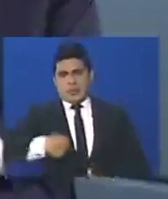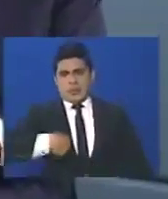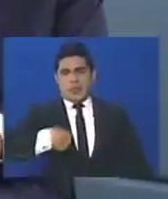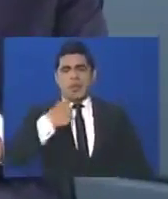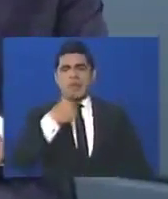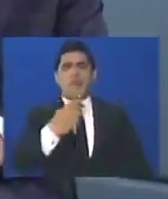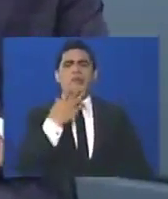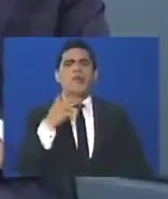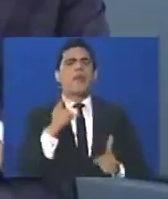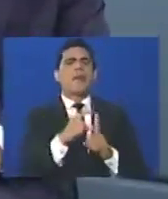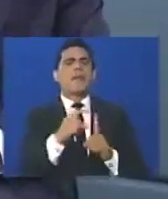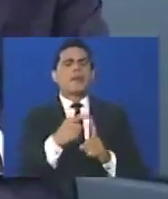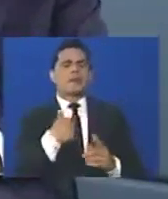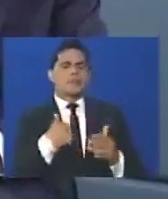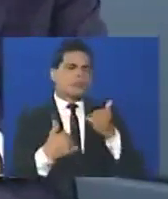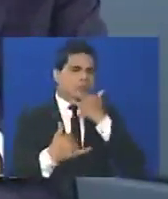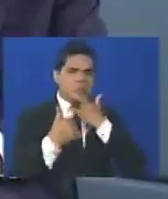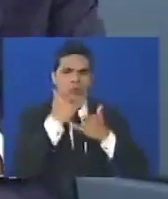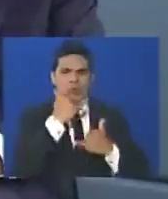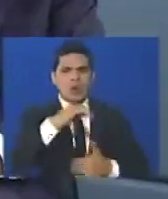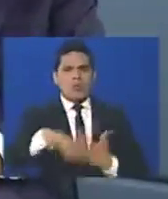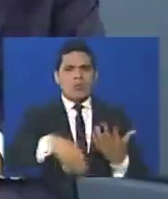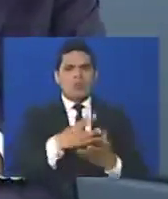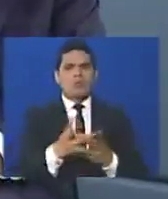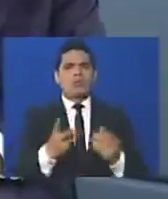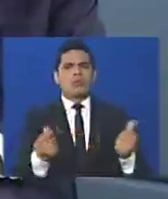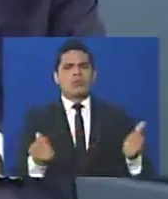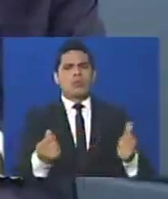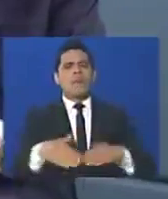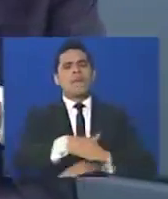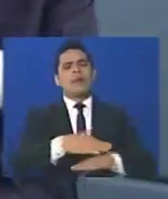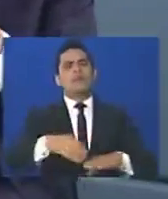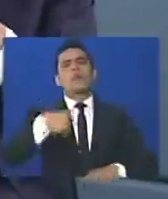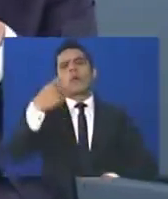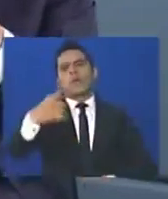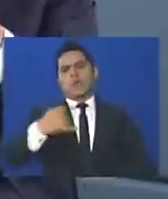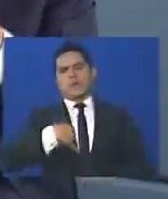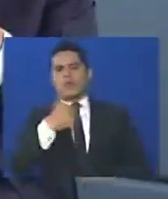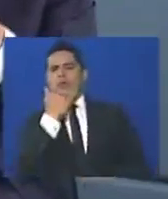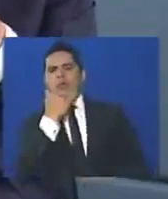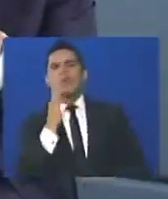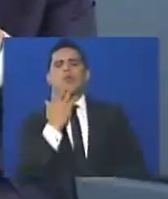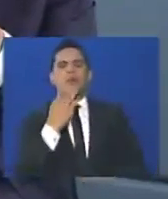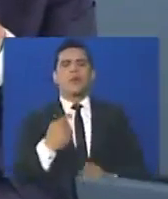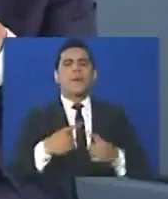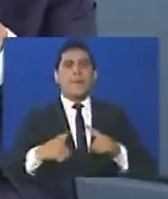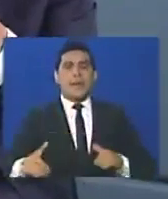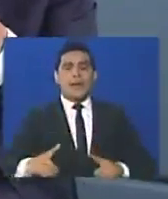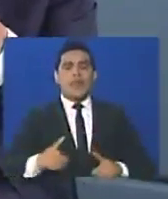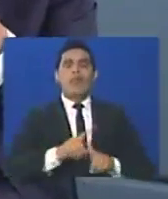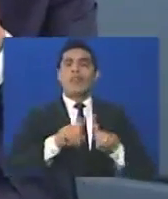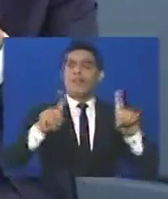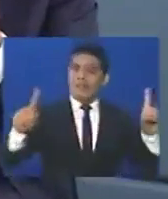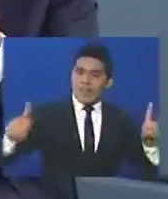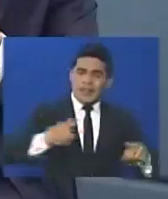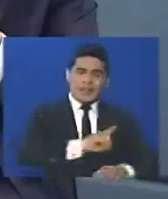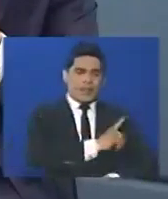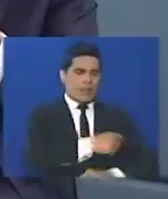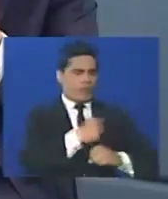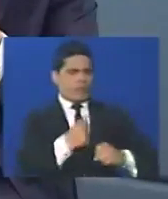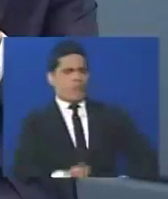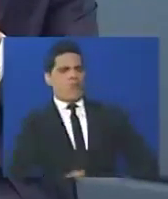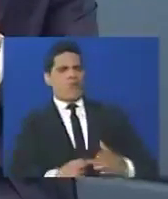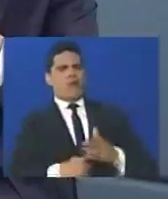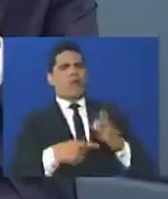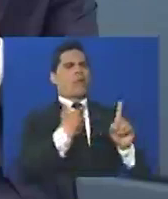lo peor que puedo cometer es un error y tiene una solución, pido excusas mañana. Pero quien tiene el poder y se excede, maltrata